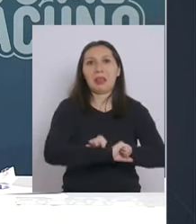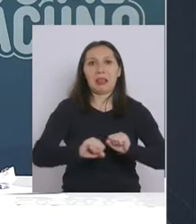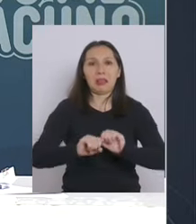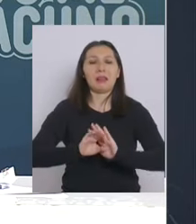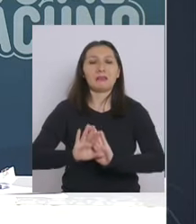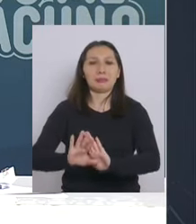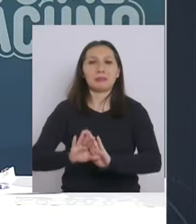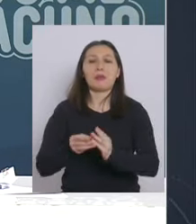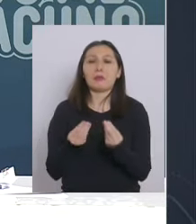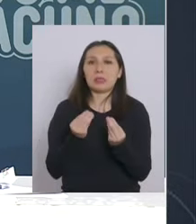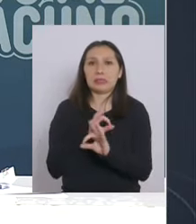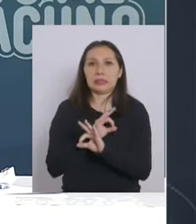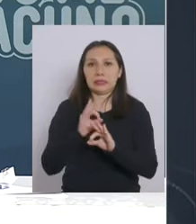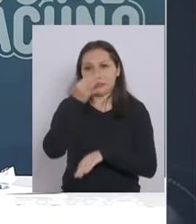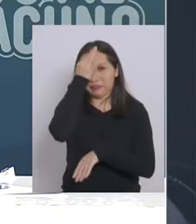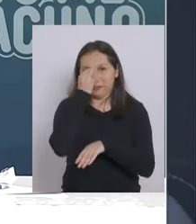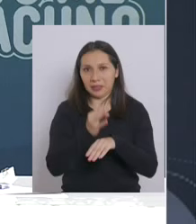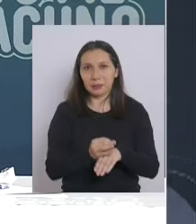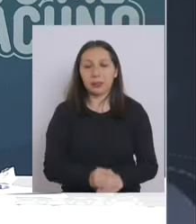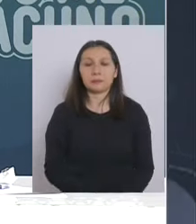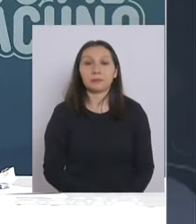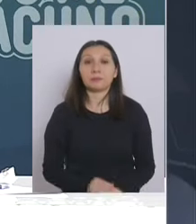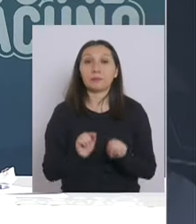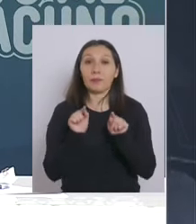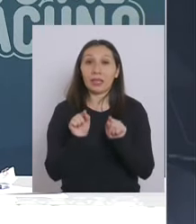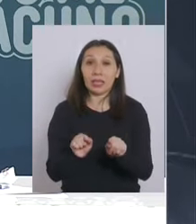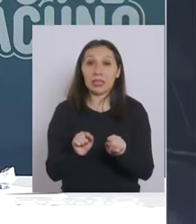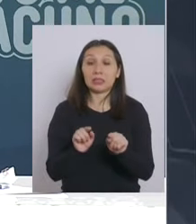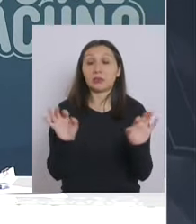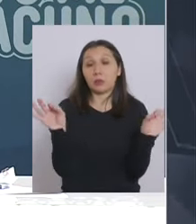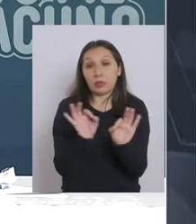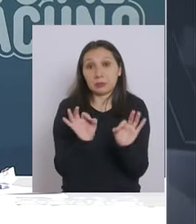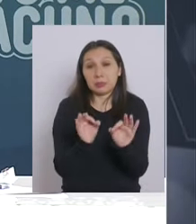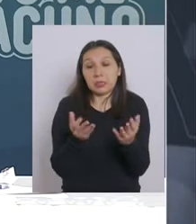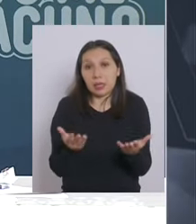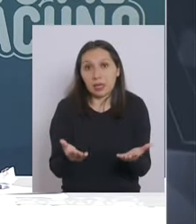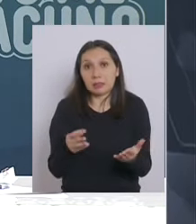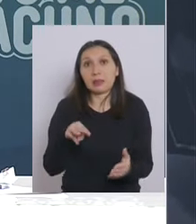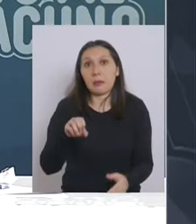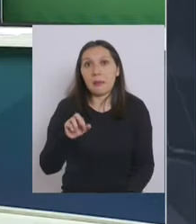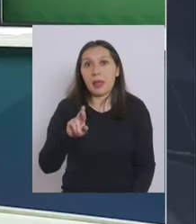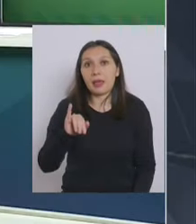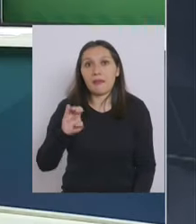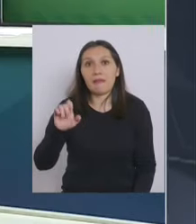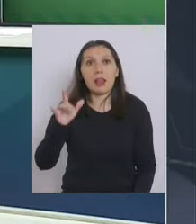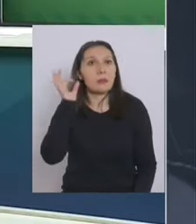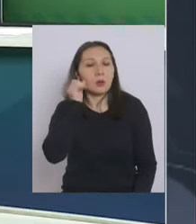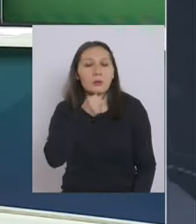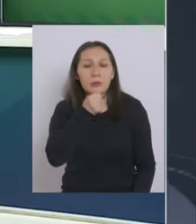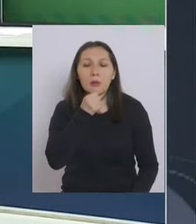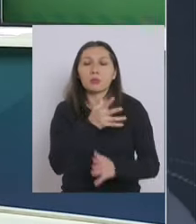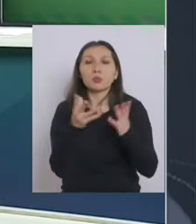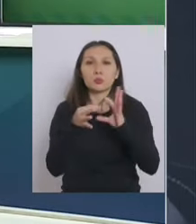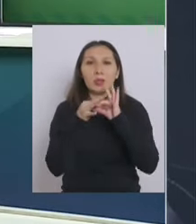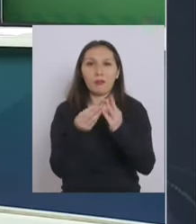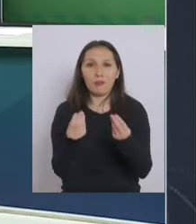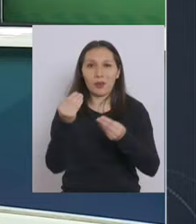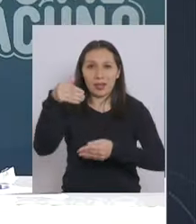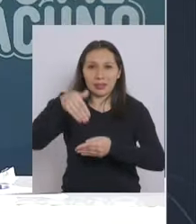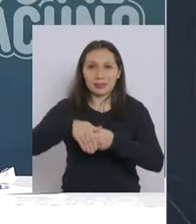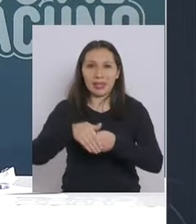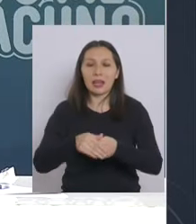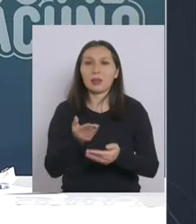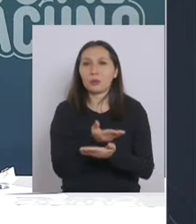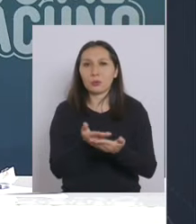para evitar enfermar esa es la explicación Maribel muchas gracias buenas tardes